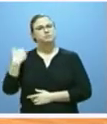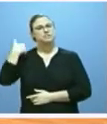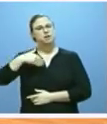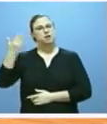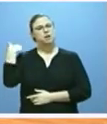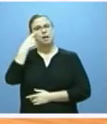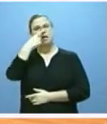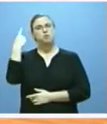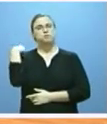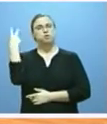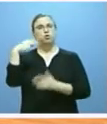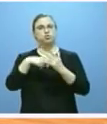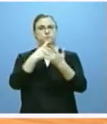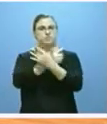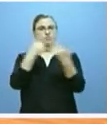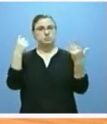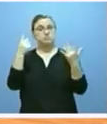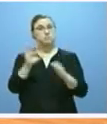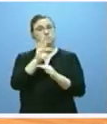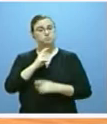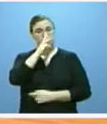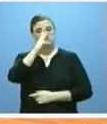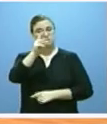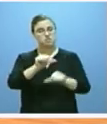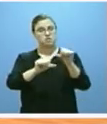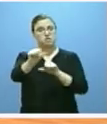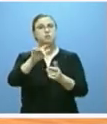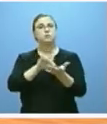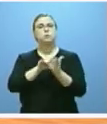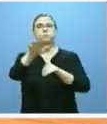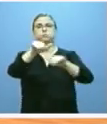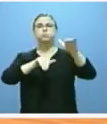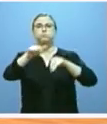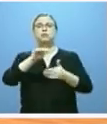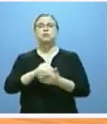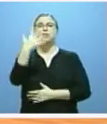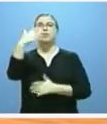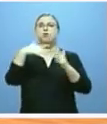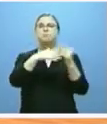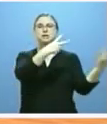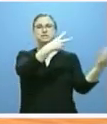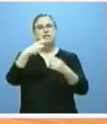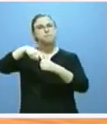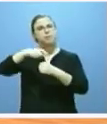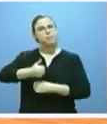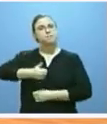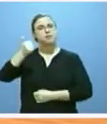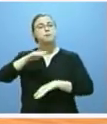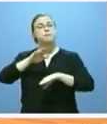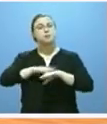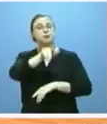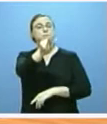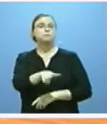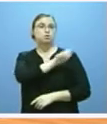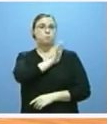oferta 2016. Además, en los próximos tres años se convocarán 5.700 plazas ocupadas por personal